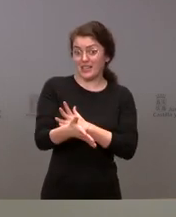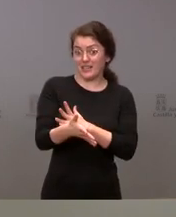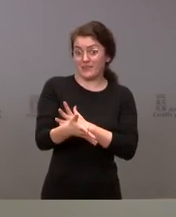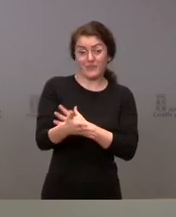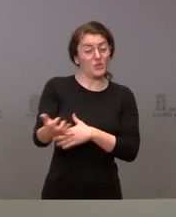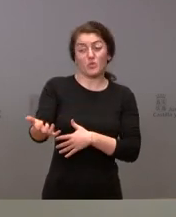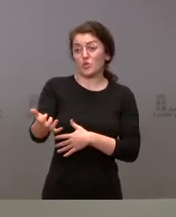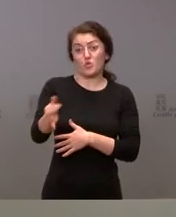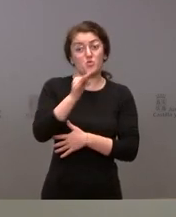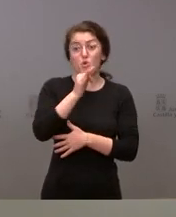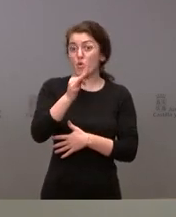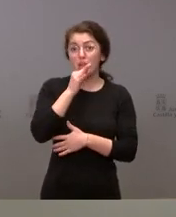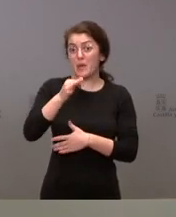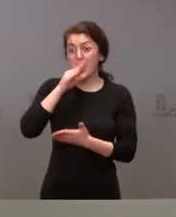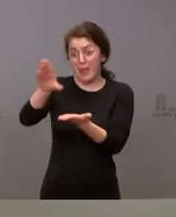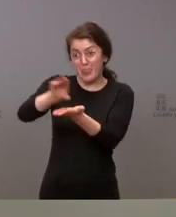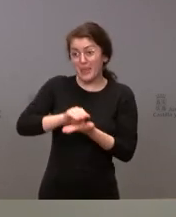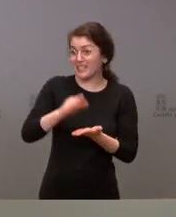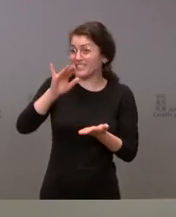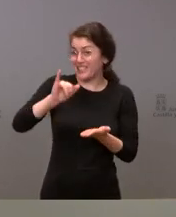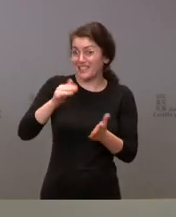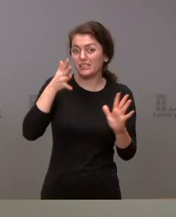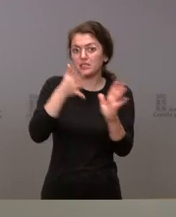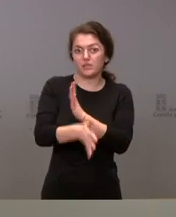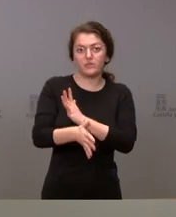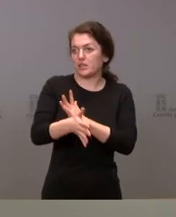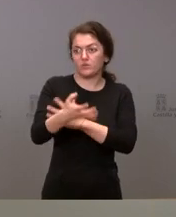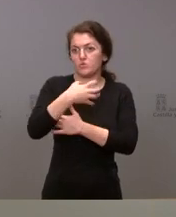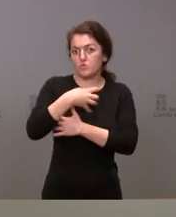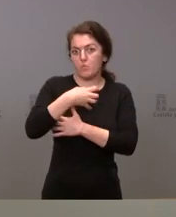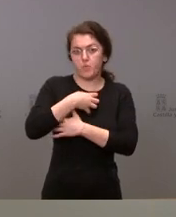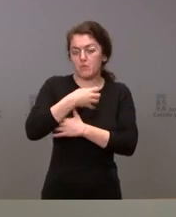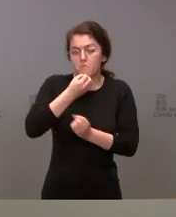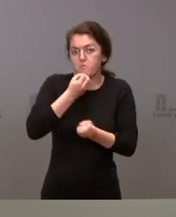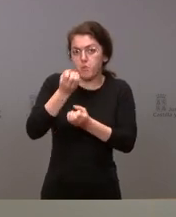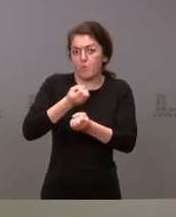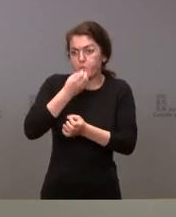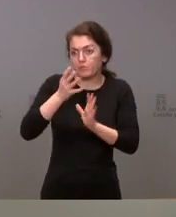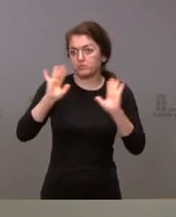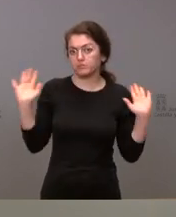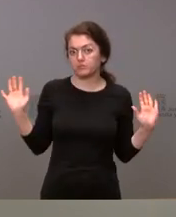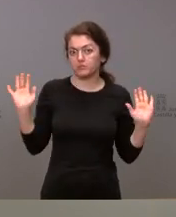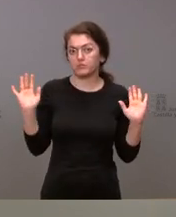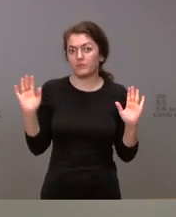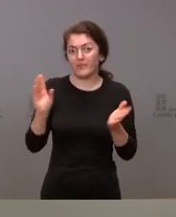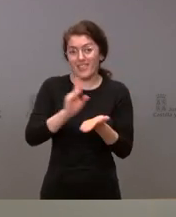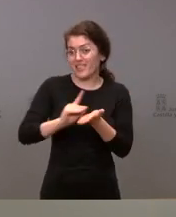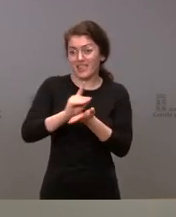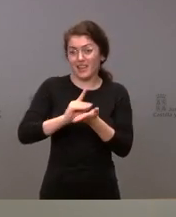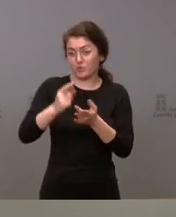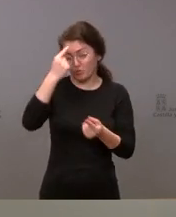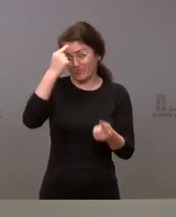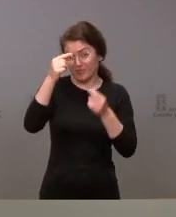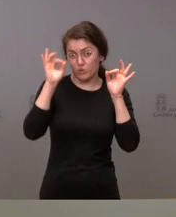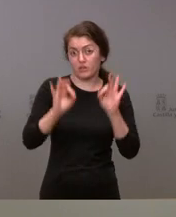transmitido de momento y que por tanto impide que podamos ampliar pues esos datos concretos al respecto